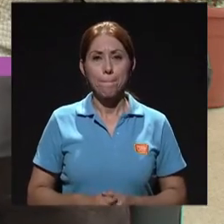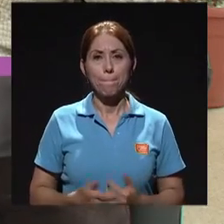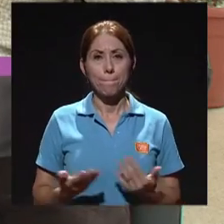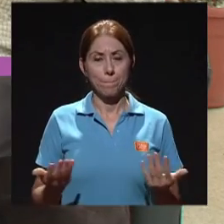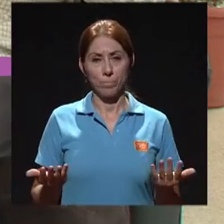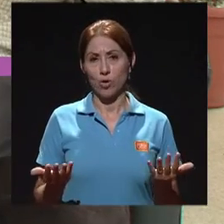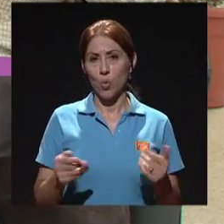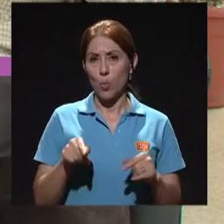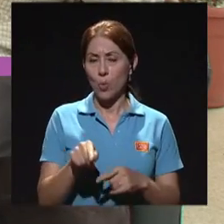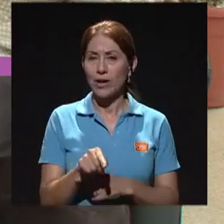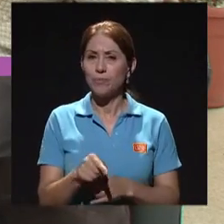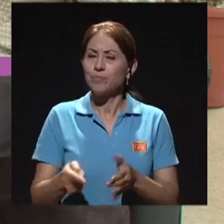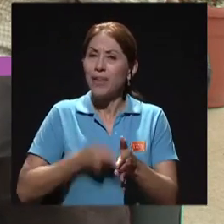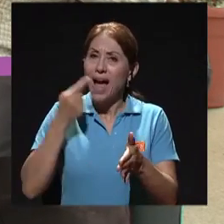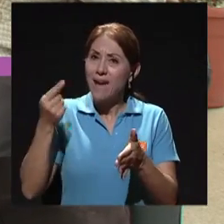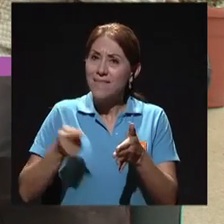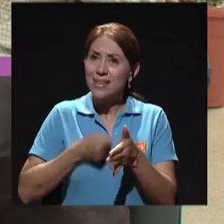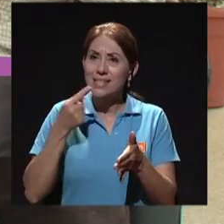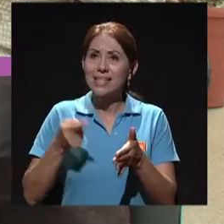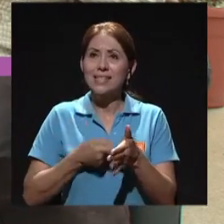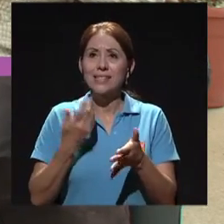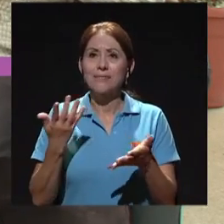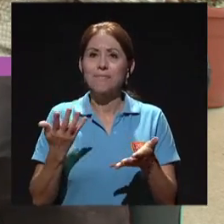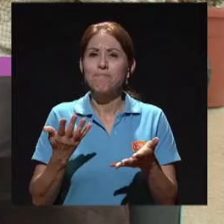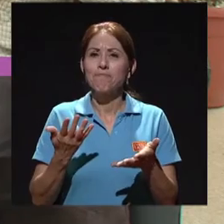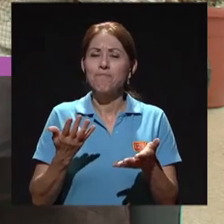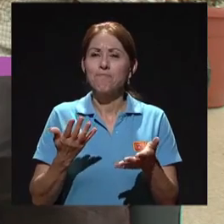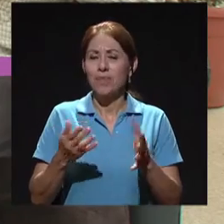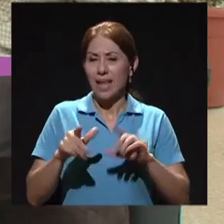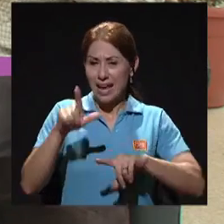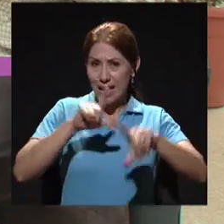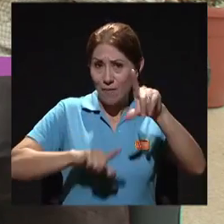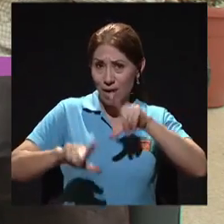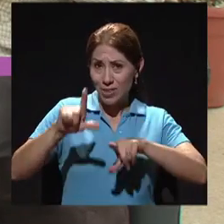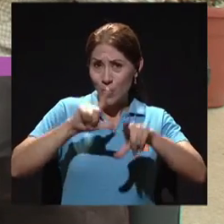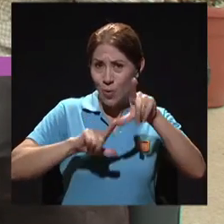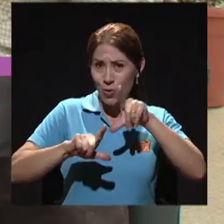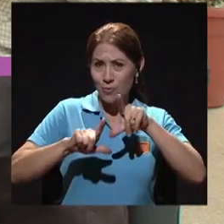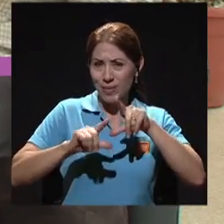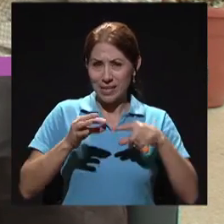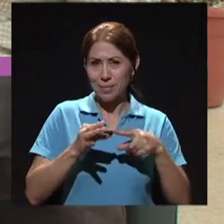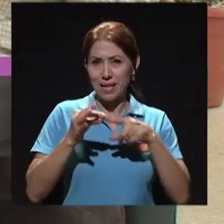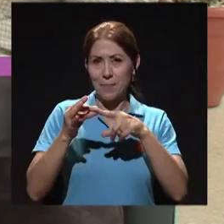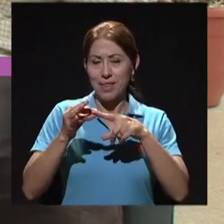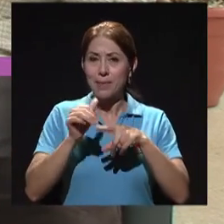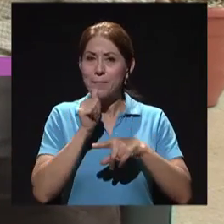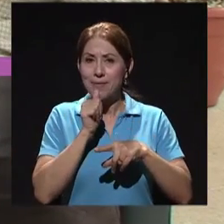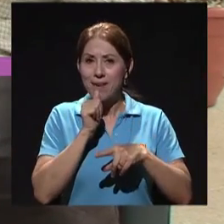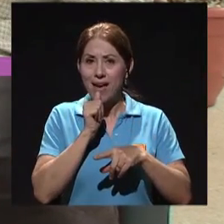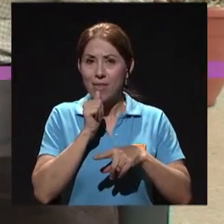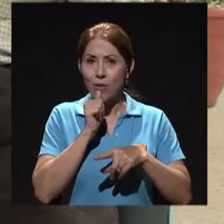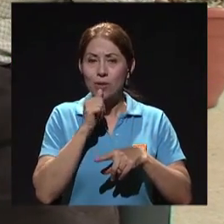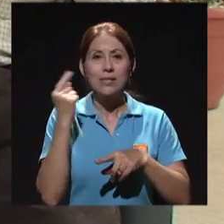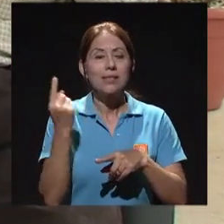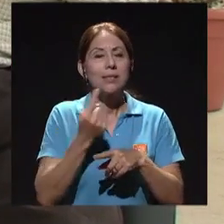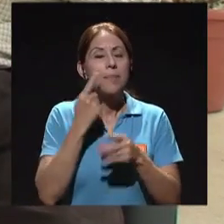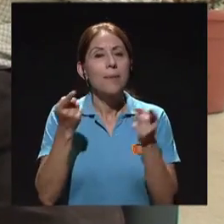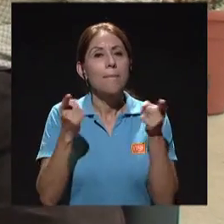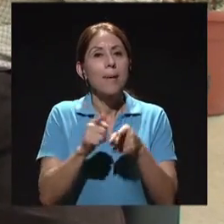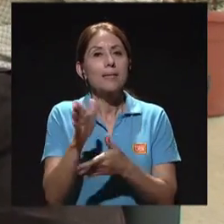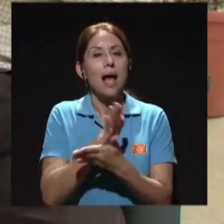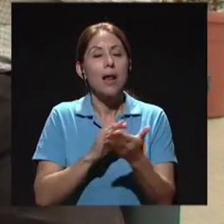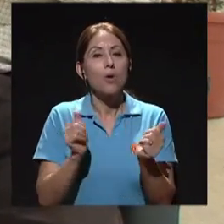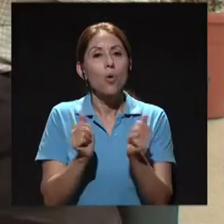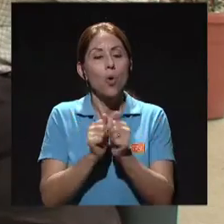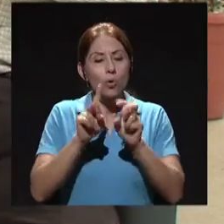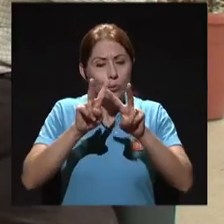Bueno, una pregunta que a veces pasa en los laboratorios, sobre todo a nivel privado, es con las pruebas de embarazo,